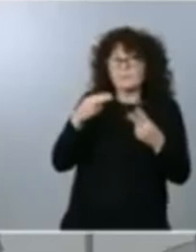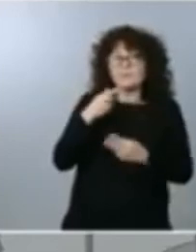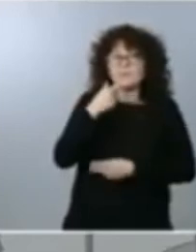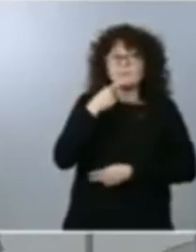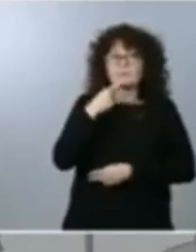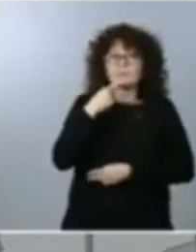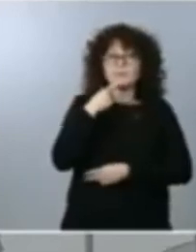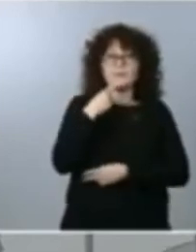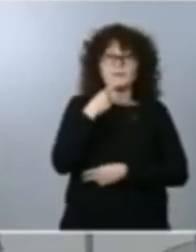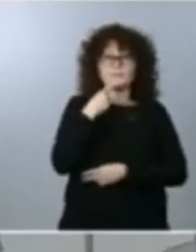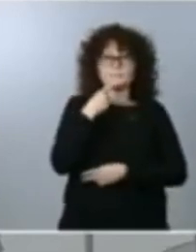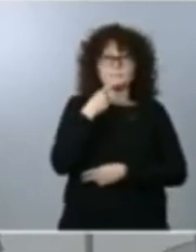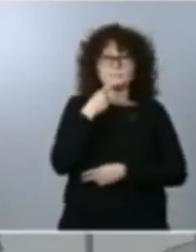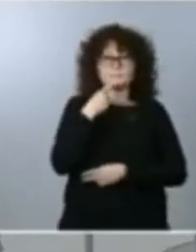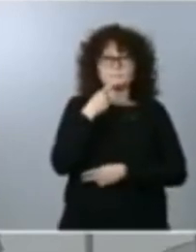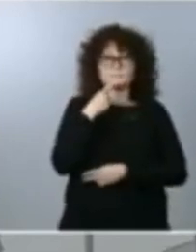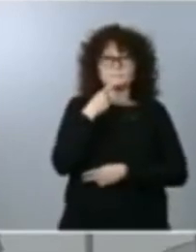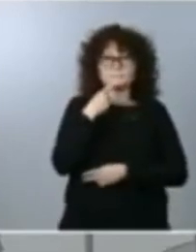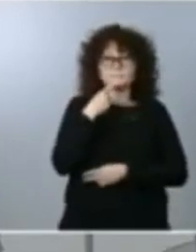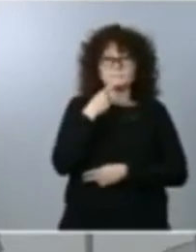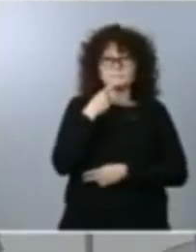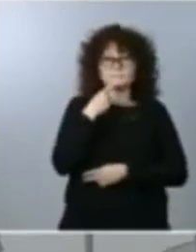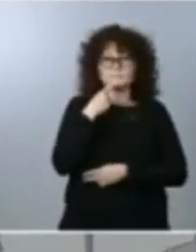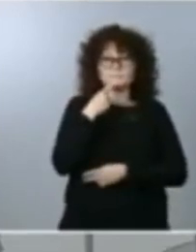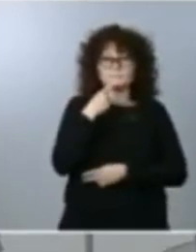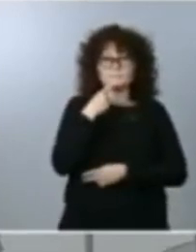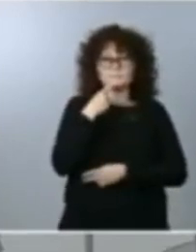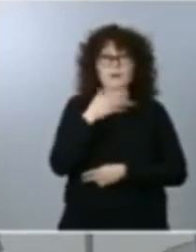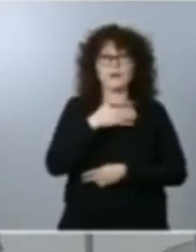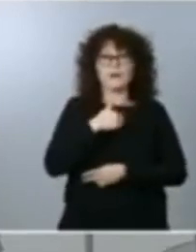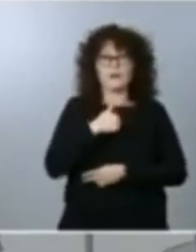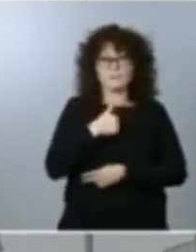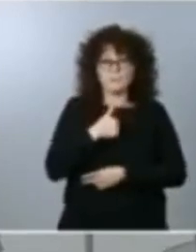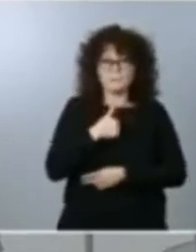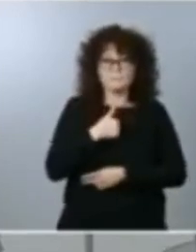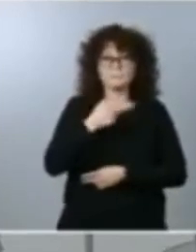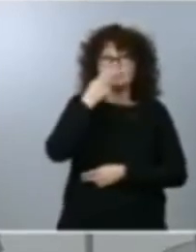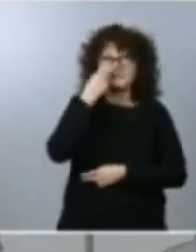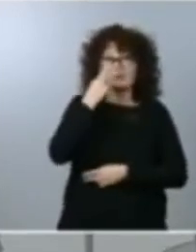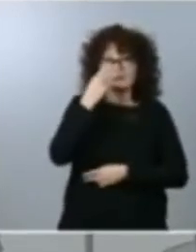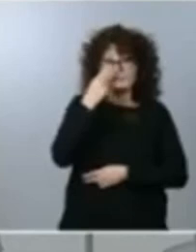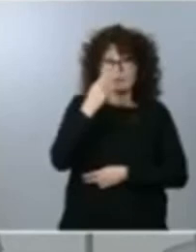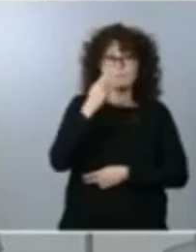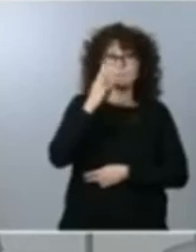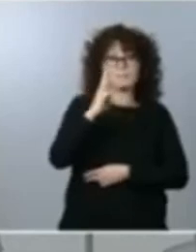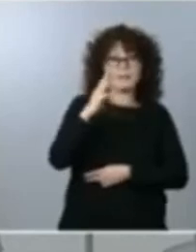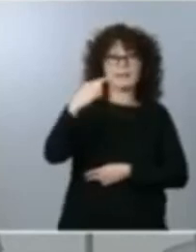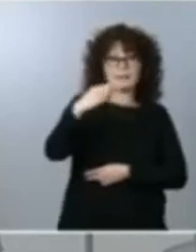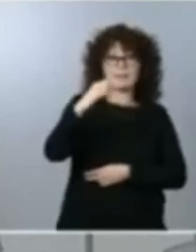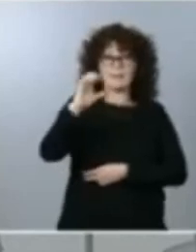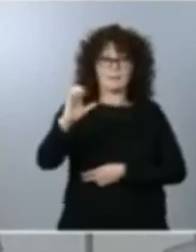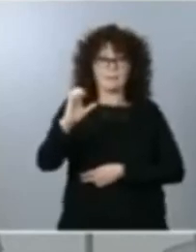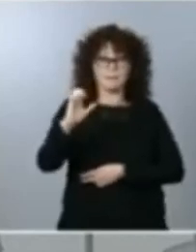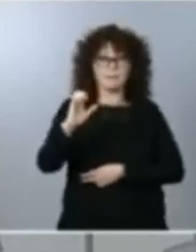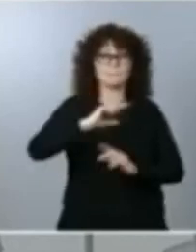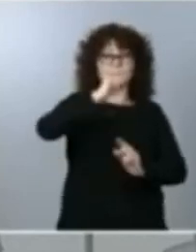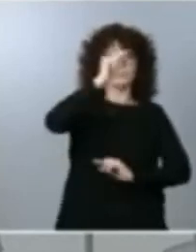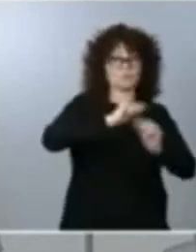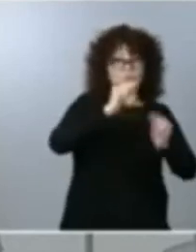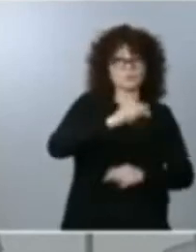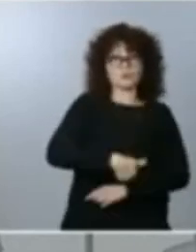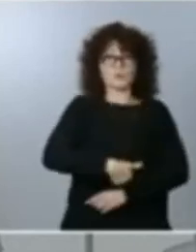a este gobierno son las siglas de PGE presupuestos generales del Estado que los necesitamos